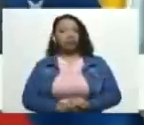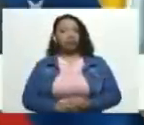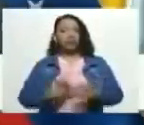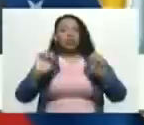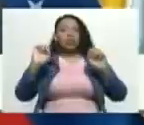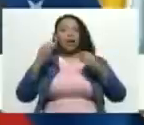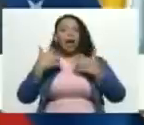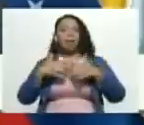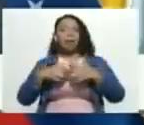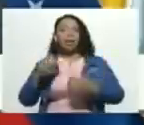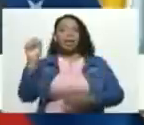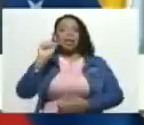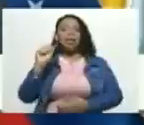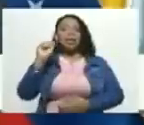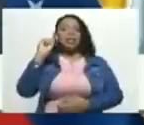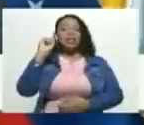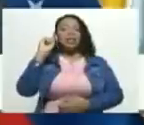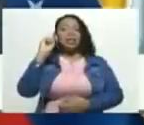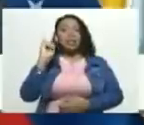y Monómeros.